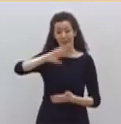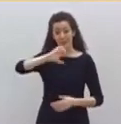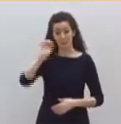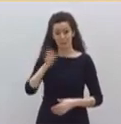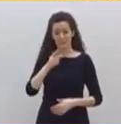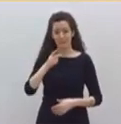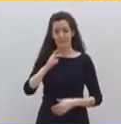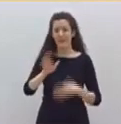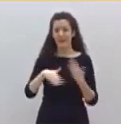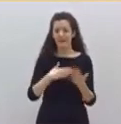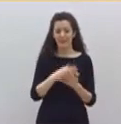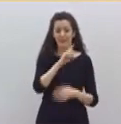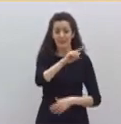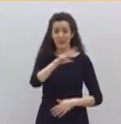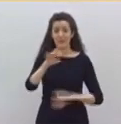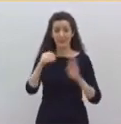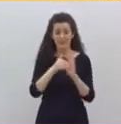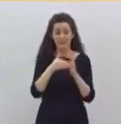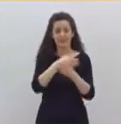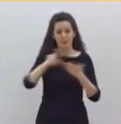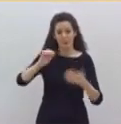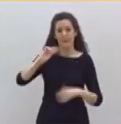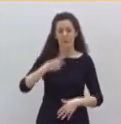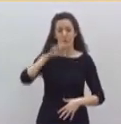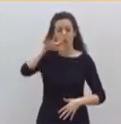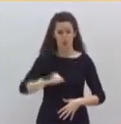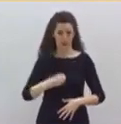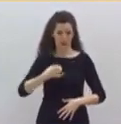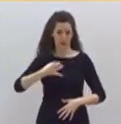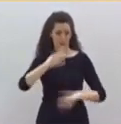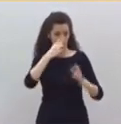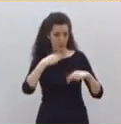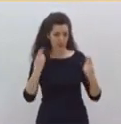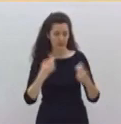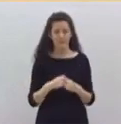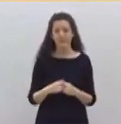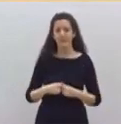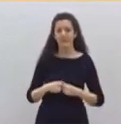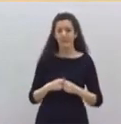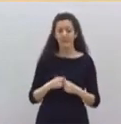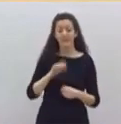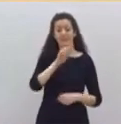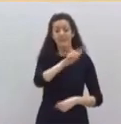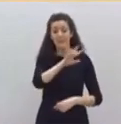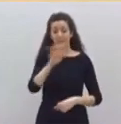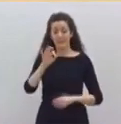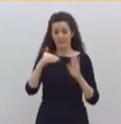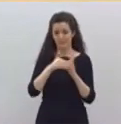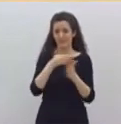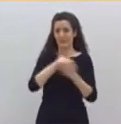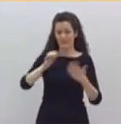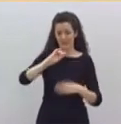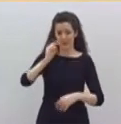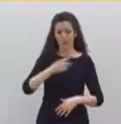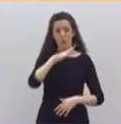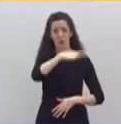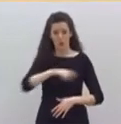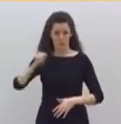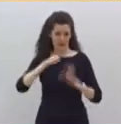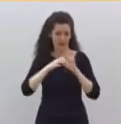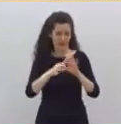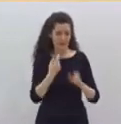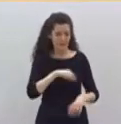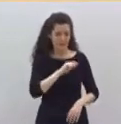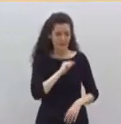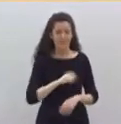española de aquí a diciembre. El BEI va a aportar hasta 20.000 millones de euros en lo correspondiente a España. El programa SURE de la